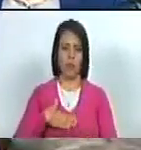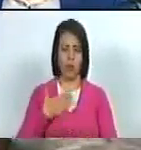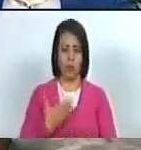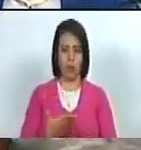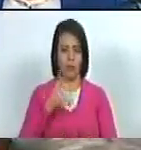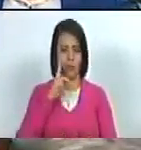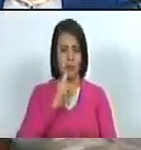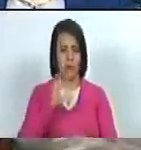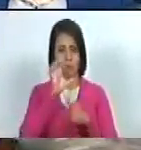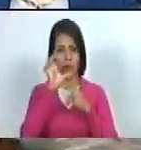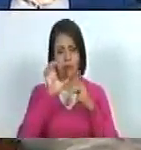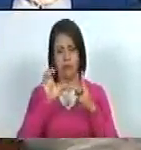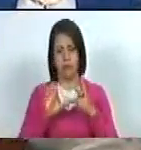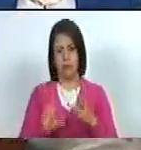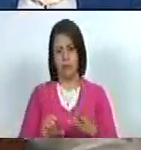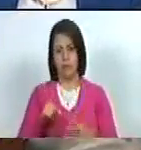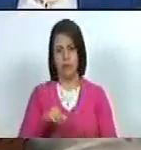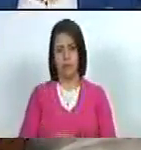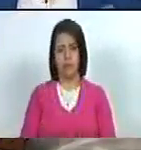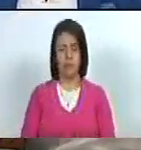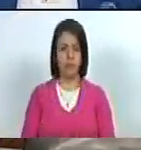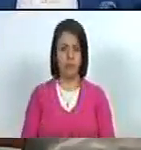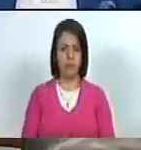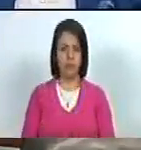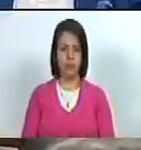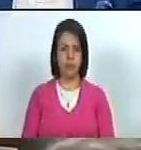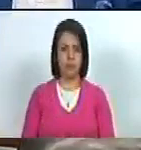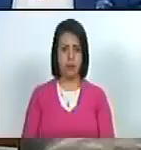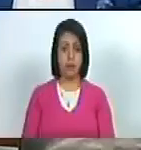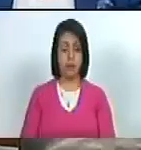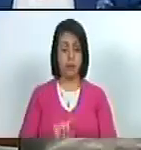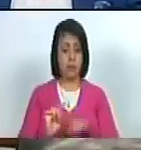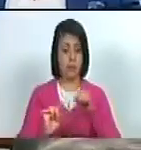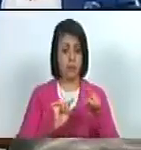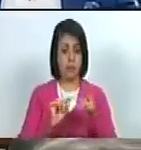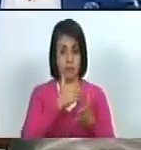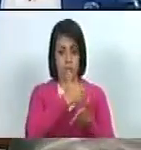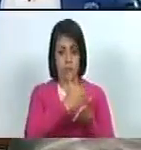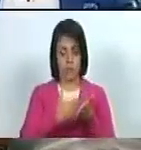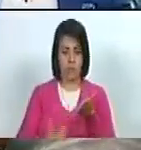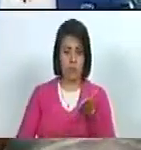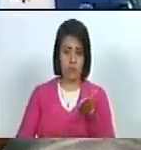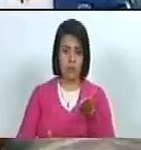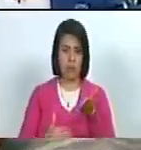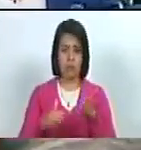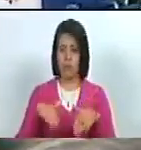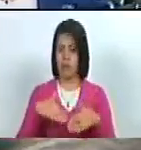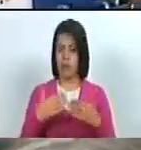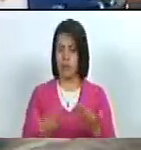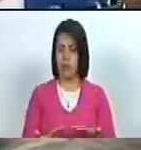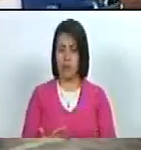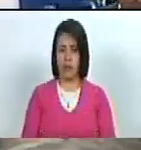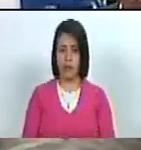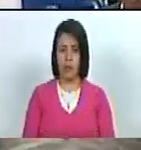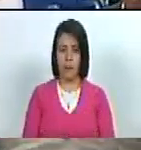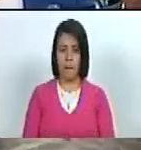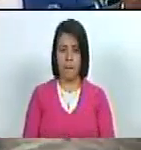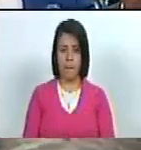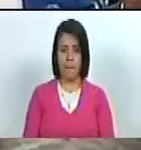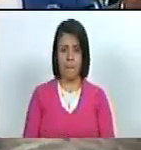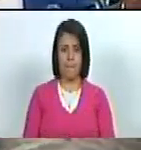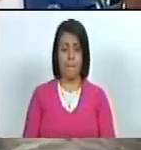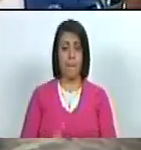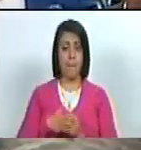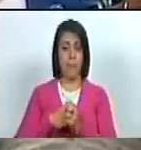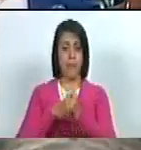tomar la característica de una moción de orden. Y es que en connotados